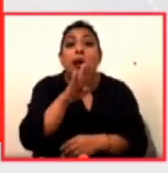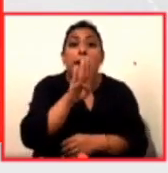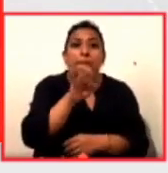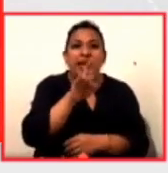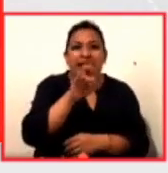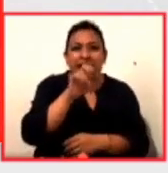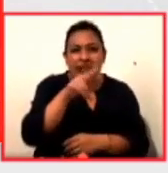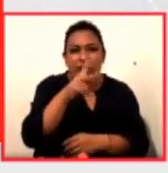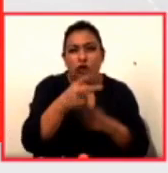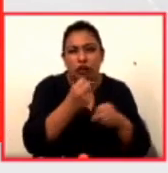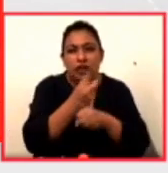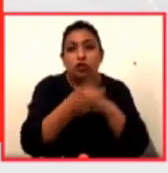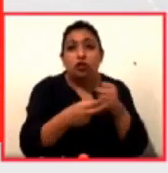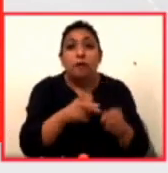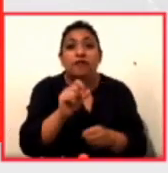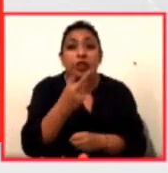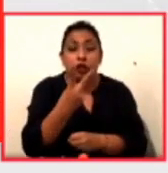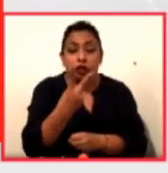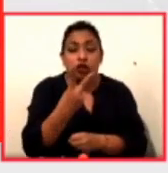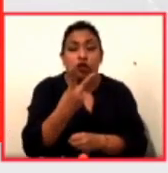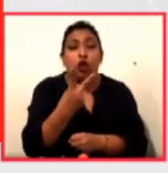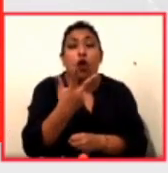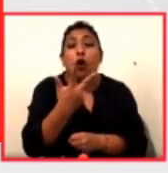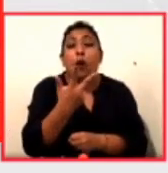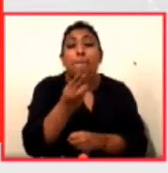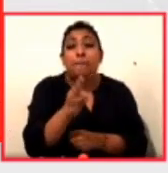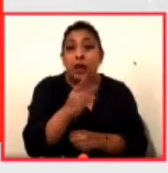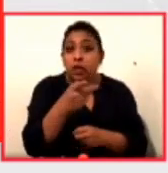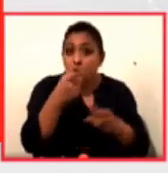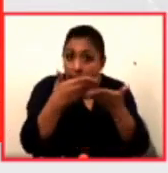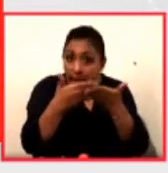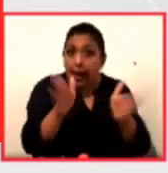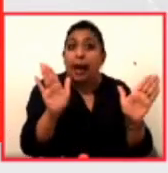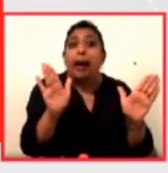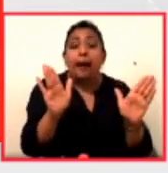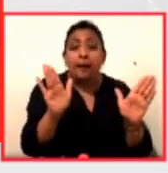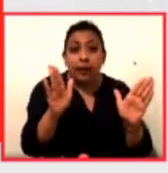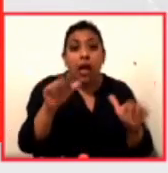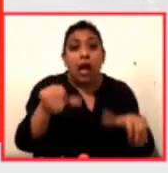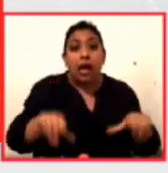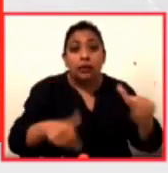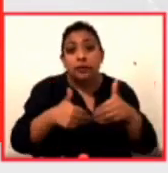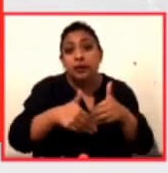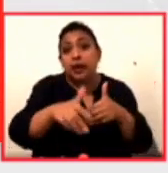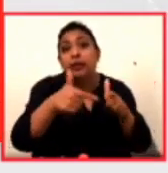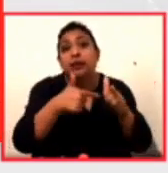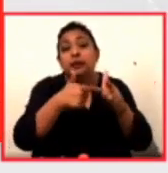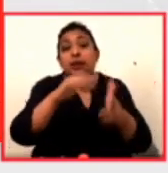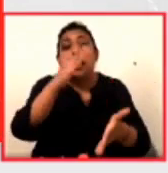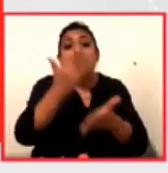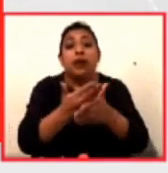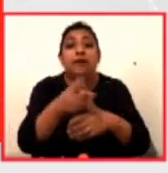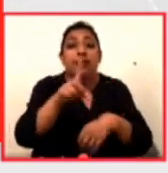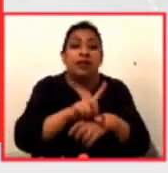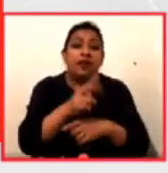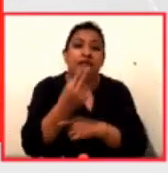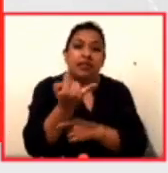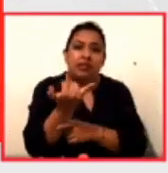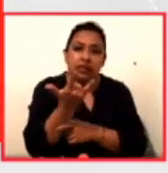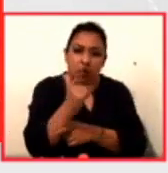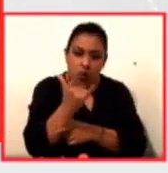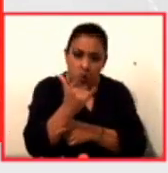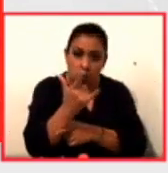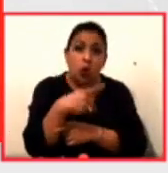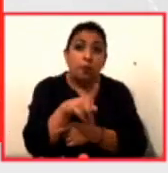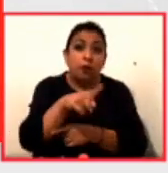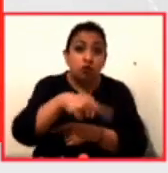28 de mayo reabre sus puertas y sus actividades van a continuar hasta el 25 de julio lo que sí es que bueno pues